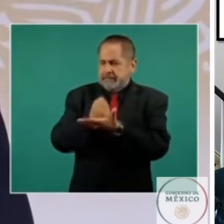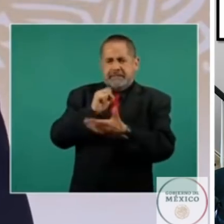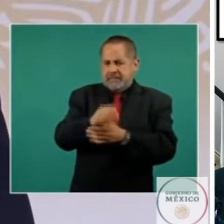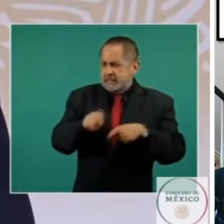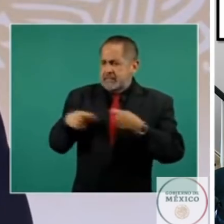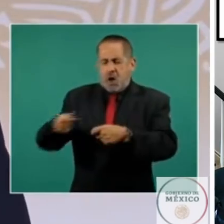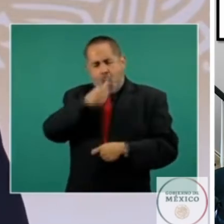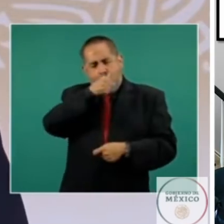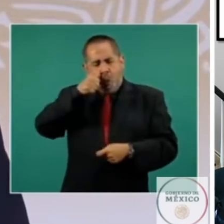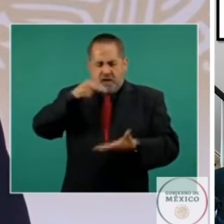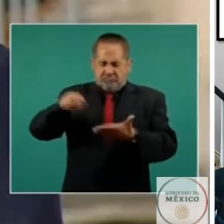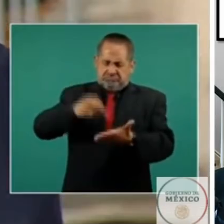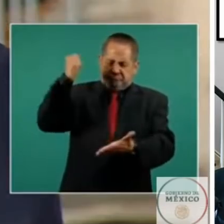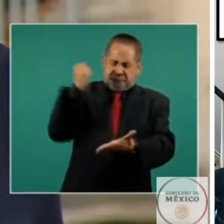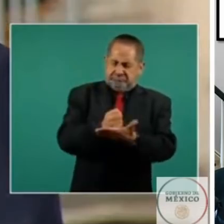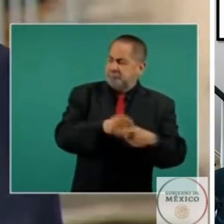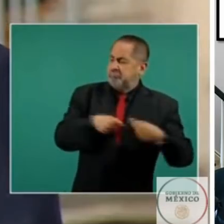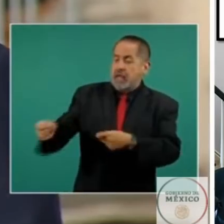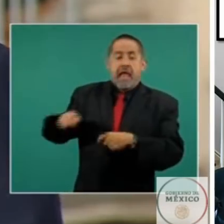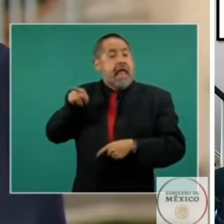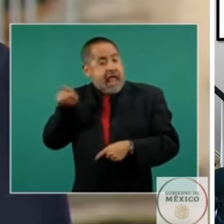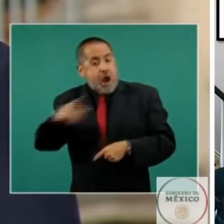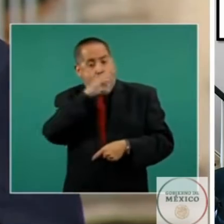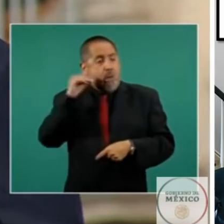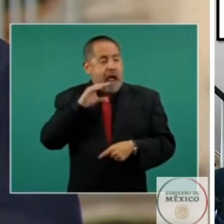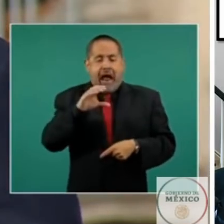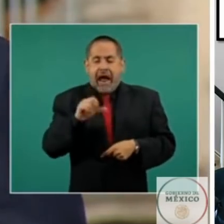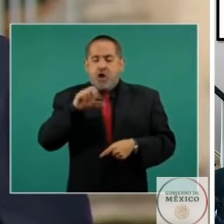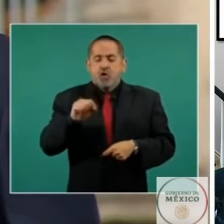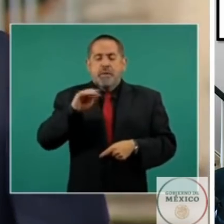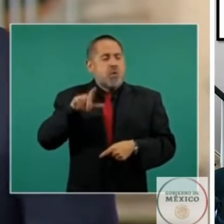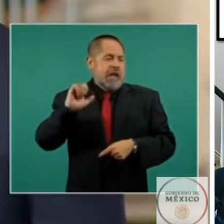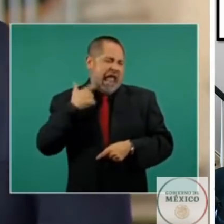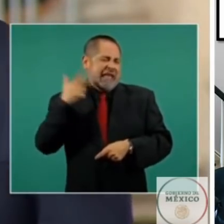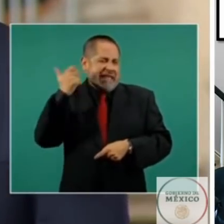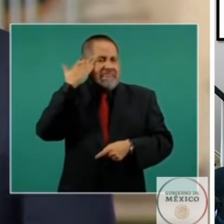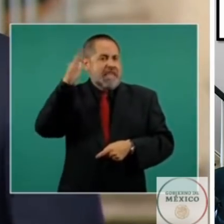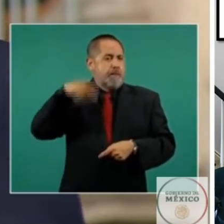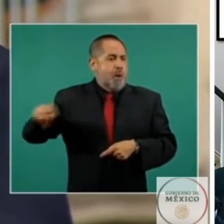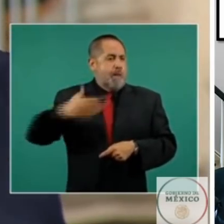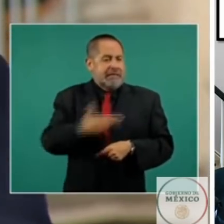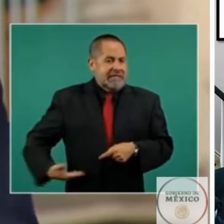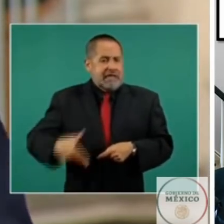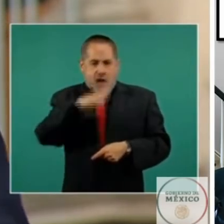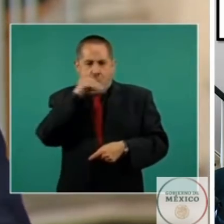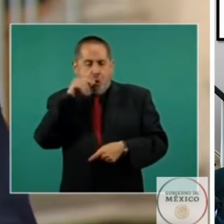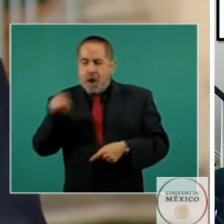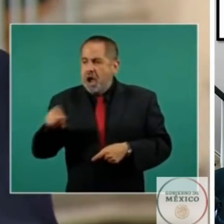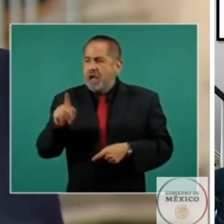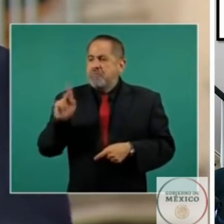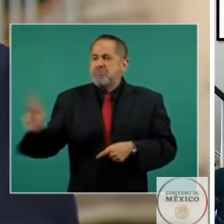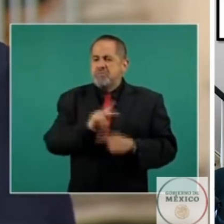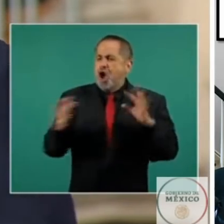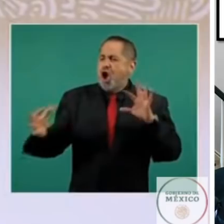Juárez y lo agradeció Carlos Manuel de Céspedes, el presidente de la República en armas, en carta memorable a su par mexicano